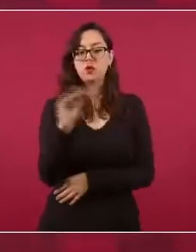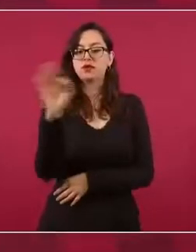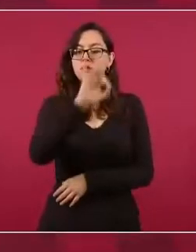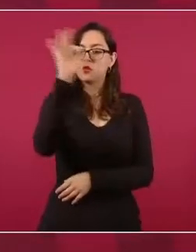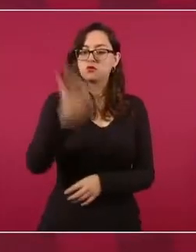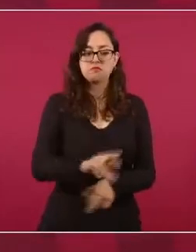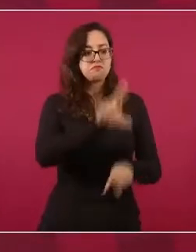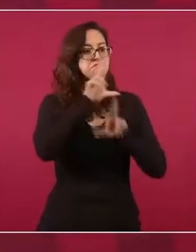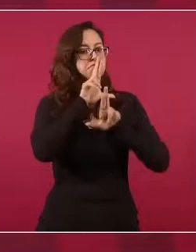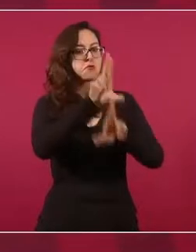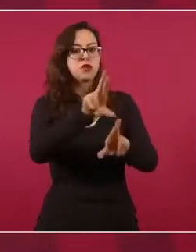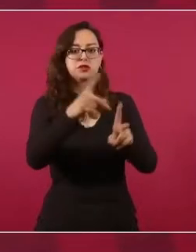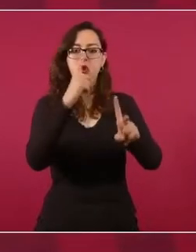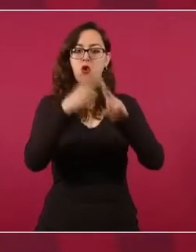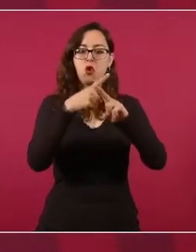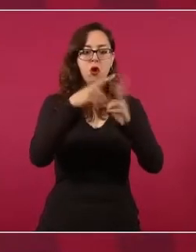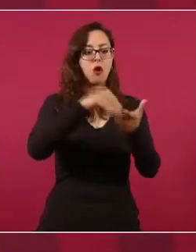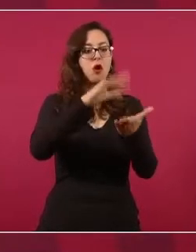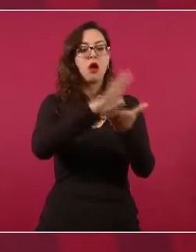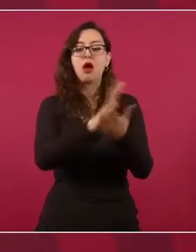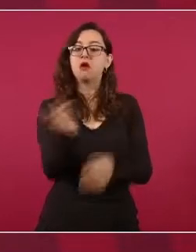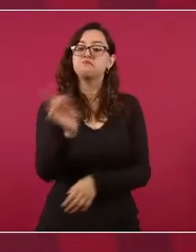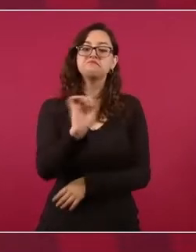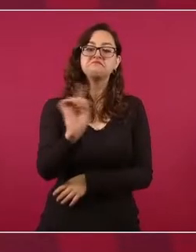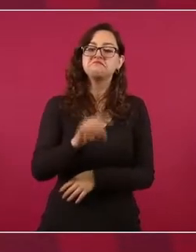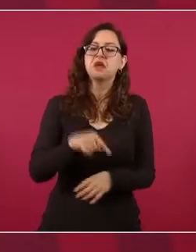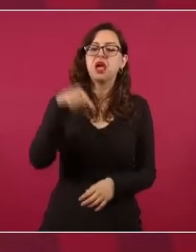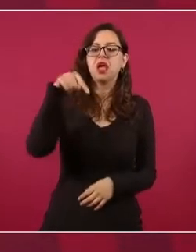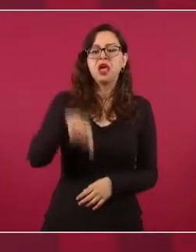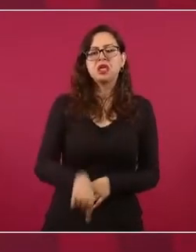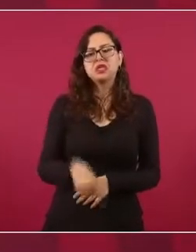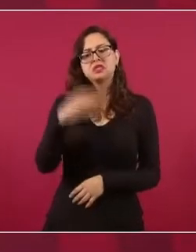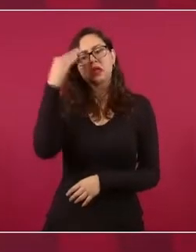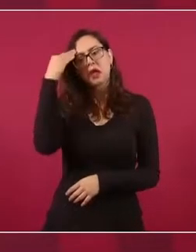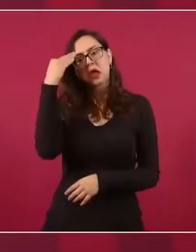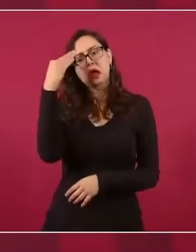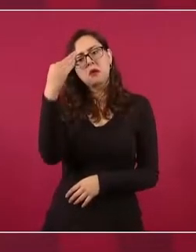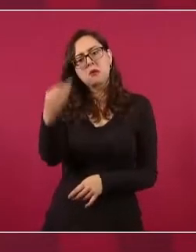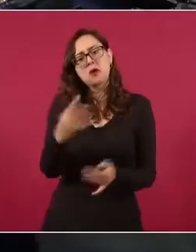hasta las once.